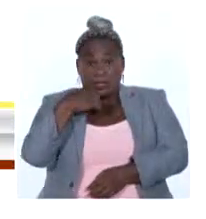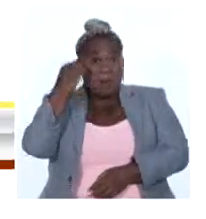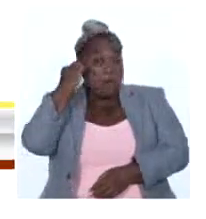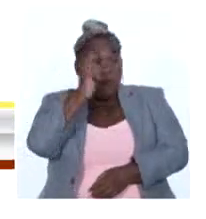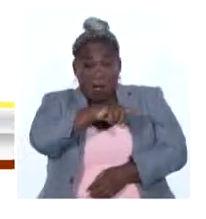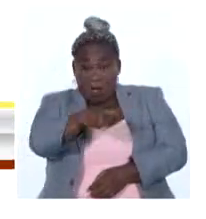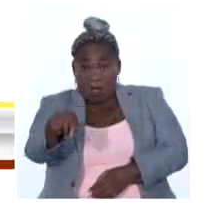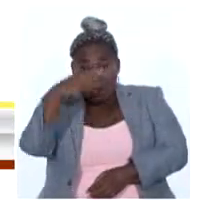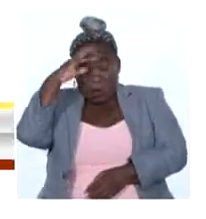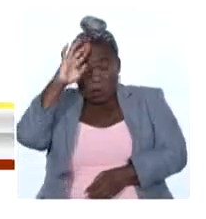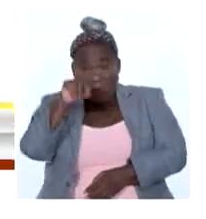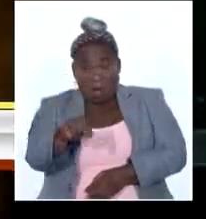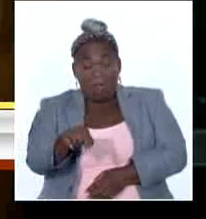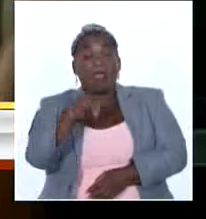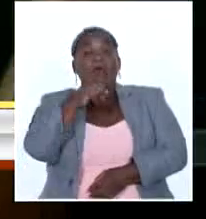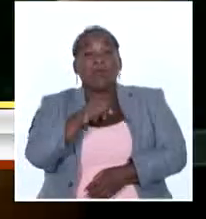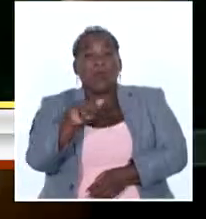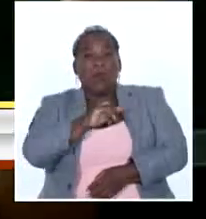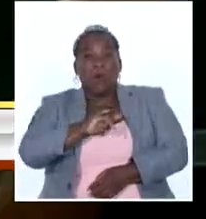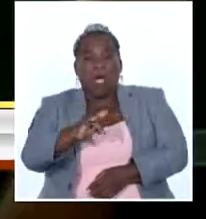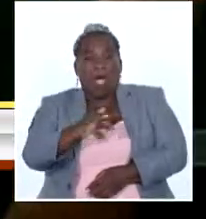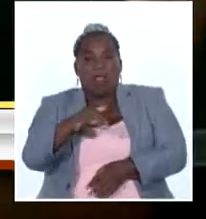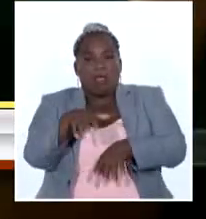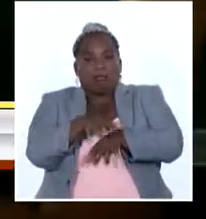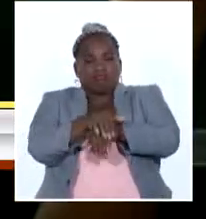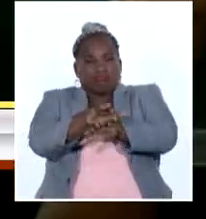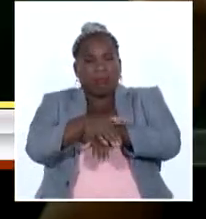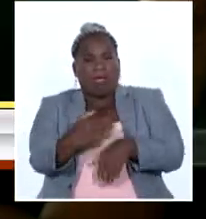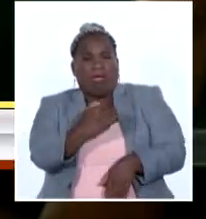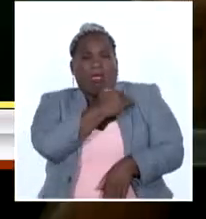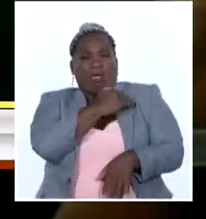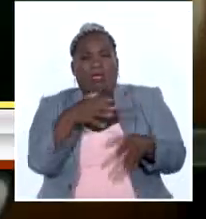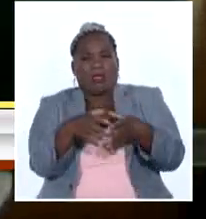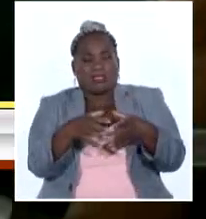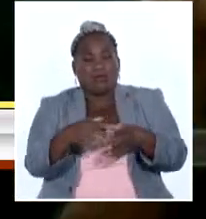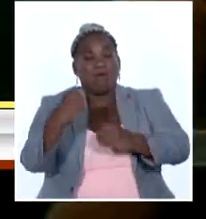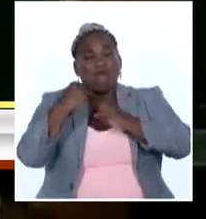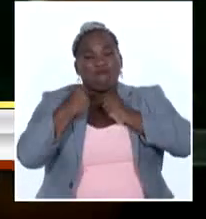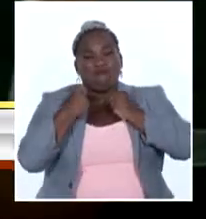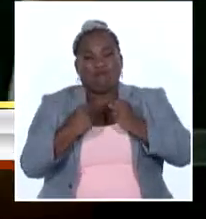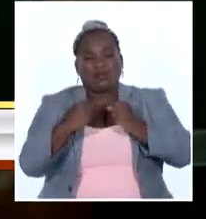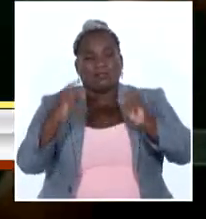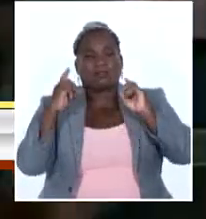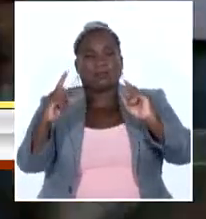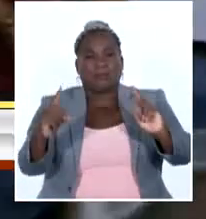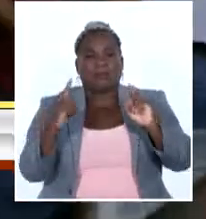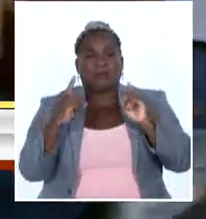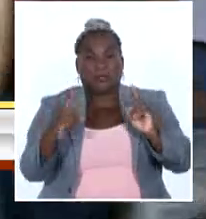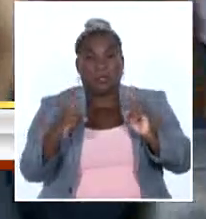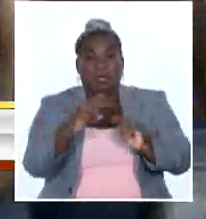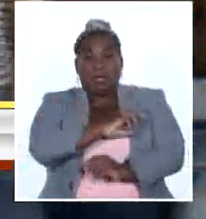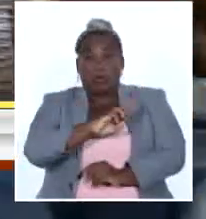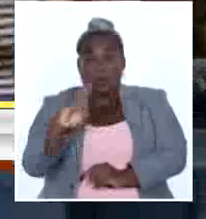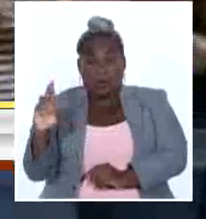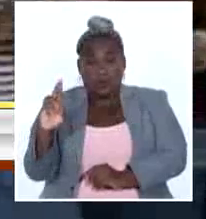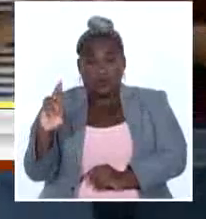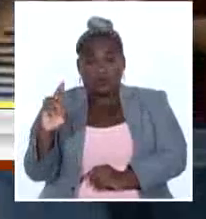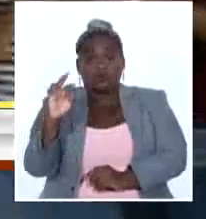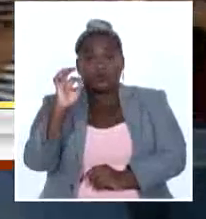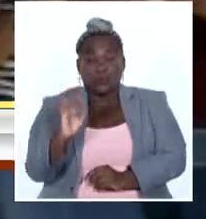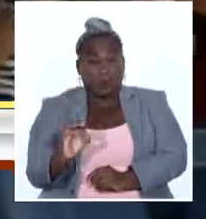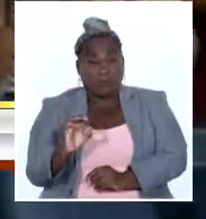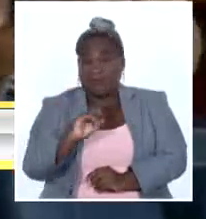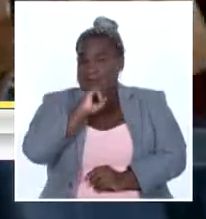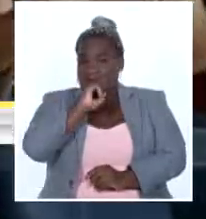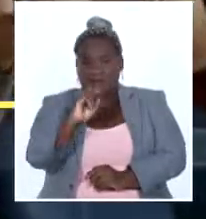hoy día un verdadero ejército, una impresionante fuerza política. Y por eso decimos que la revolución es sencillamente invencible.